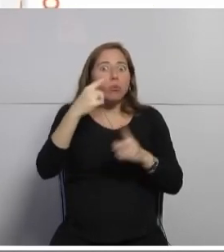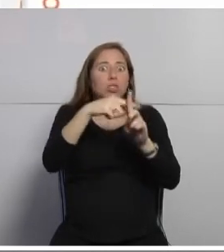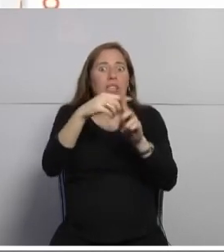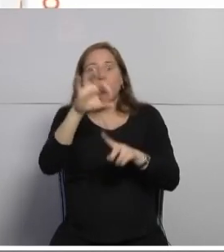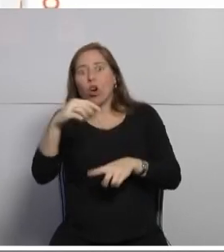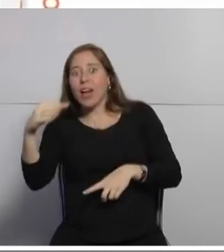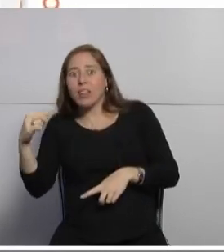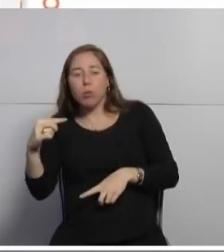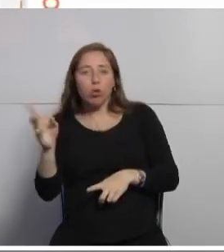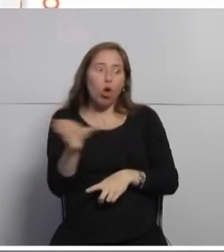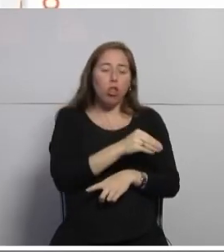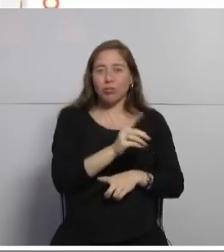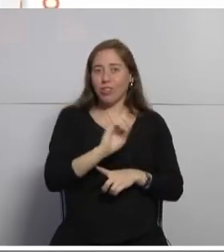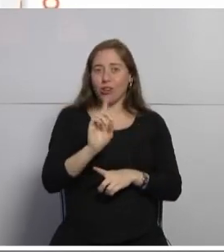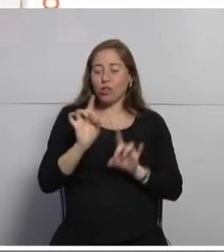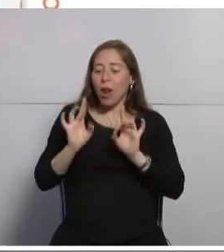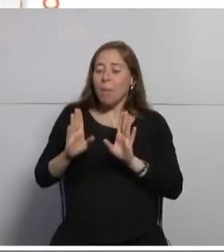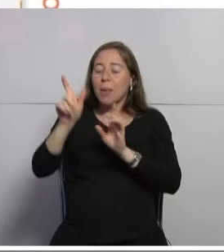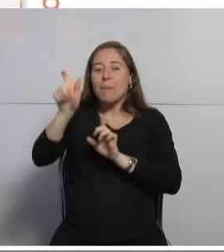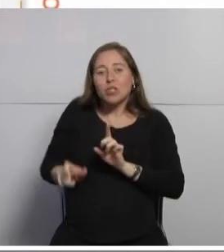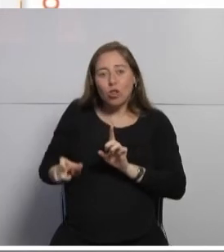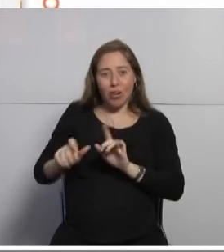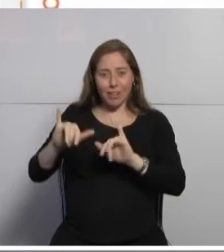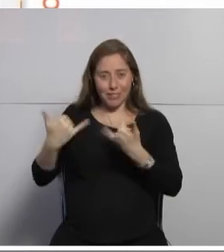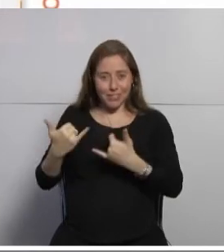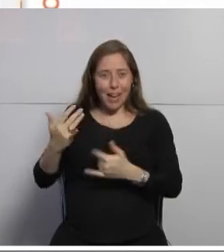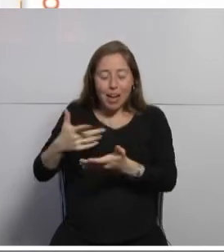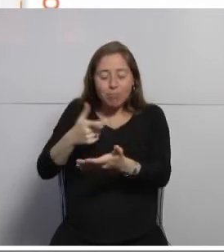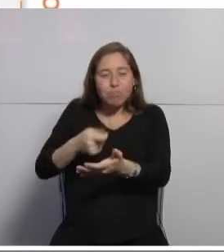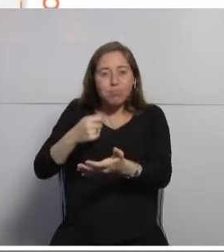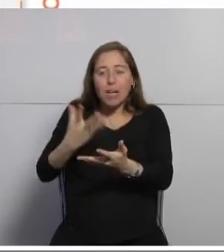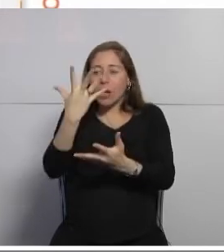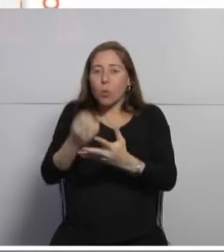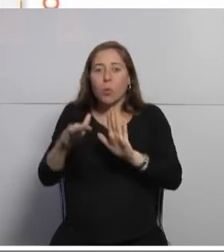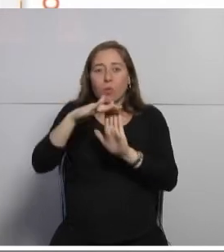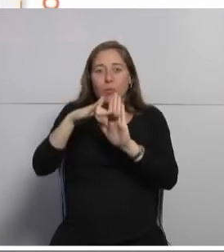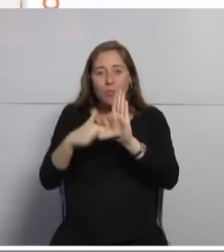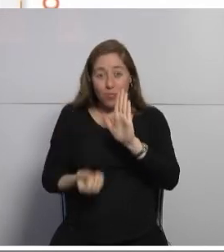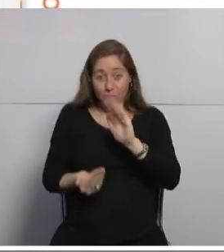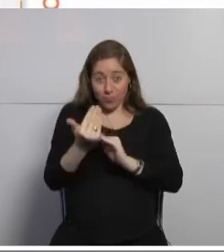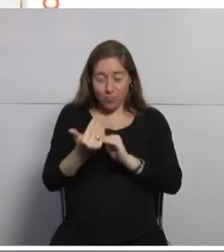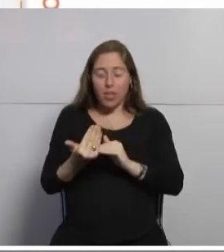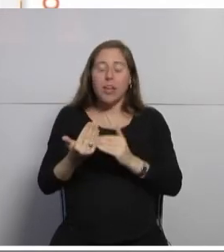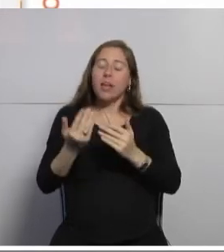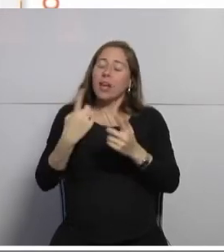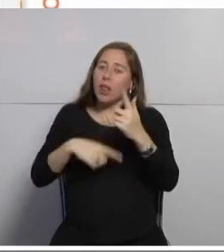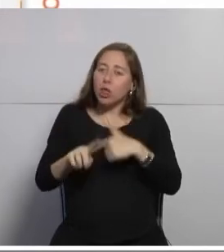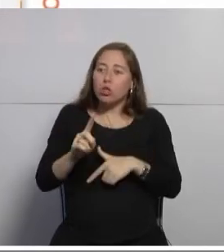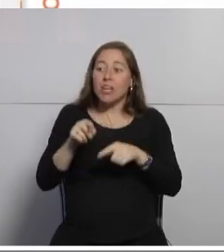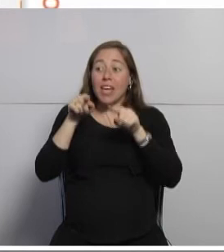entonces esto funciona digamos con varios módulos en particular se utilizan